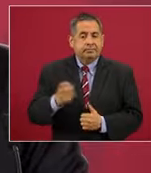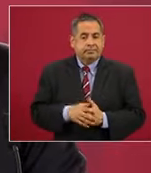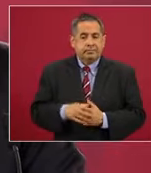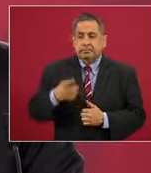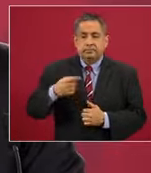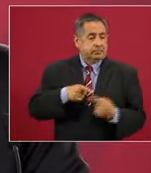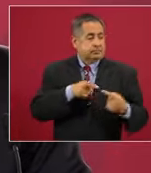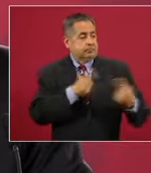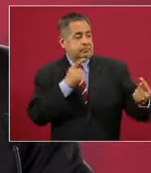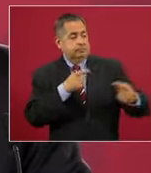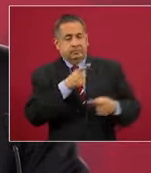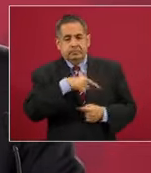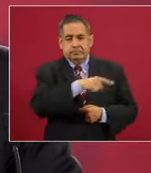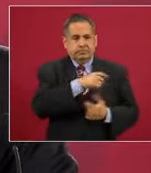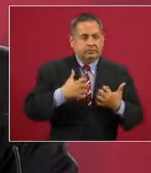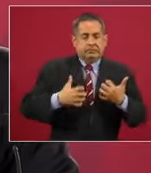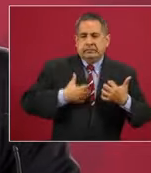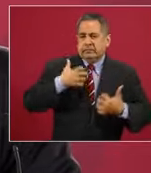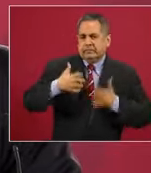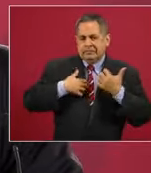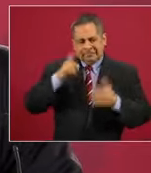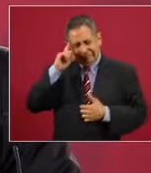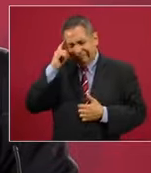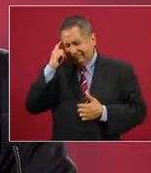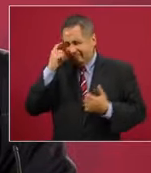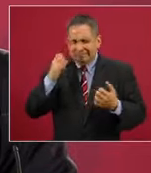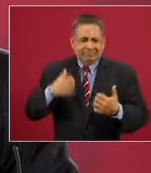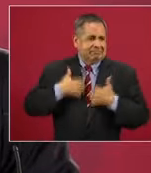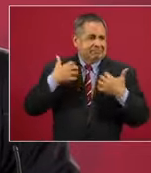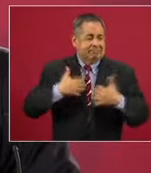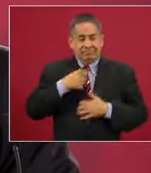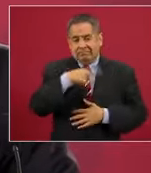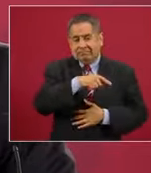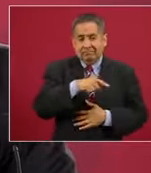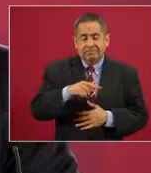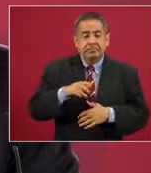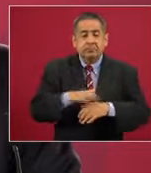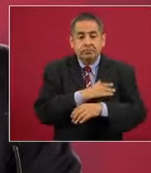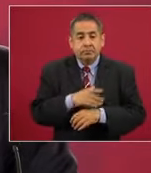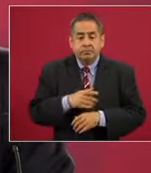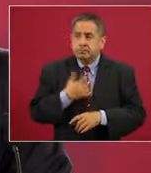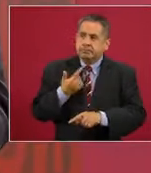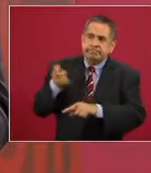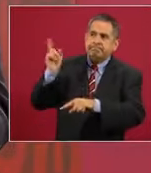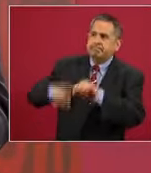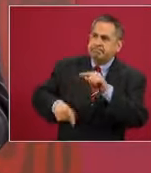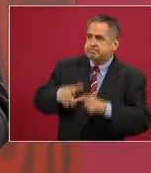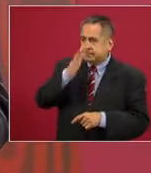Nuestros adversarios están enojadísimos porque no han podido.